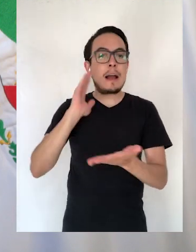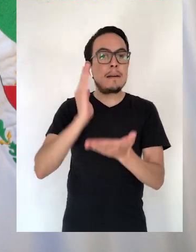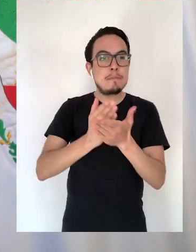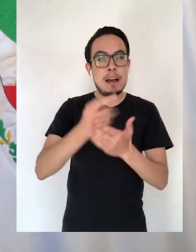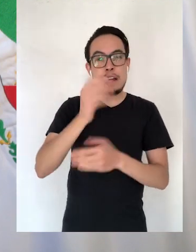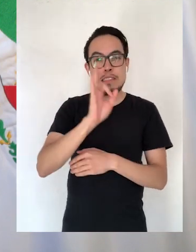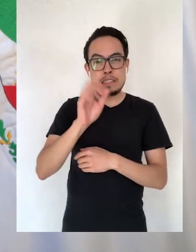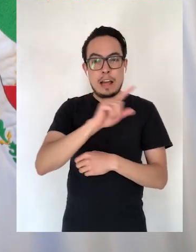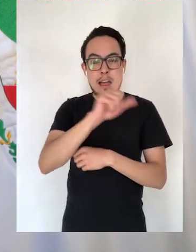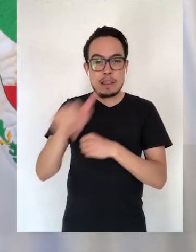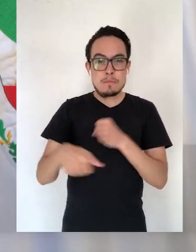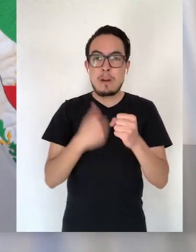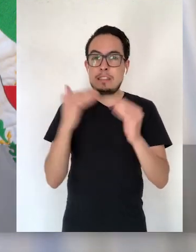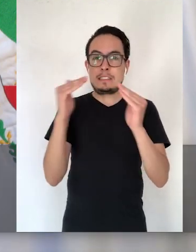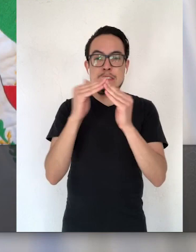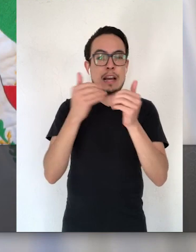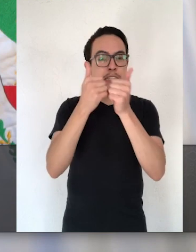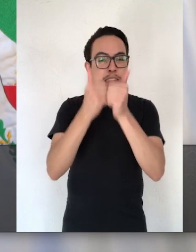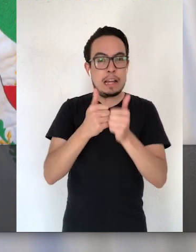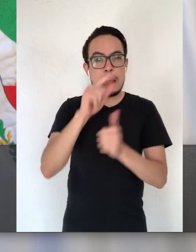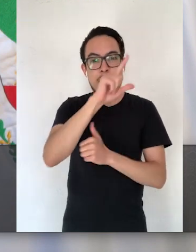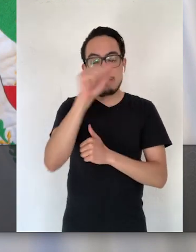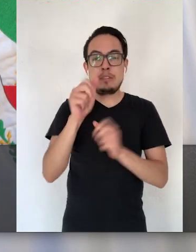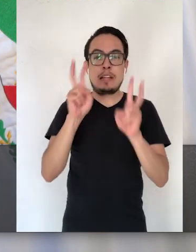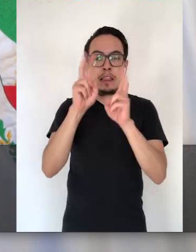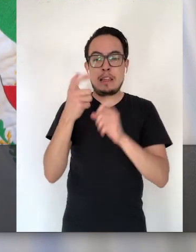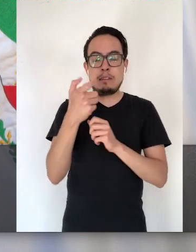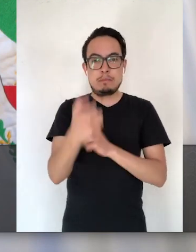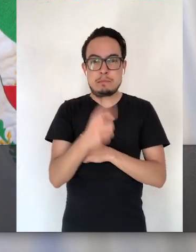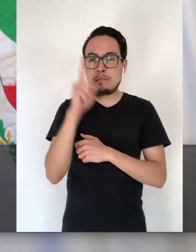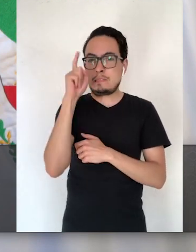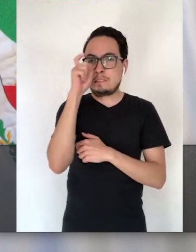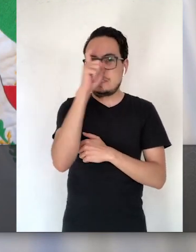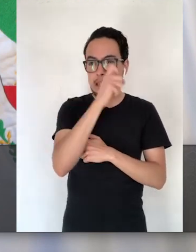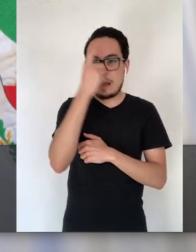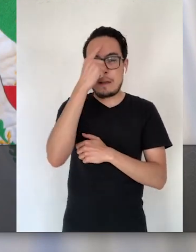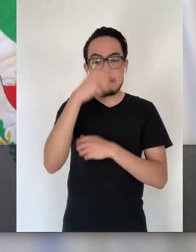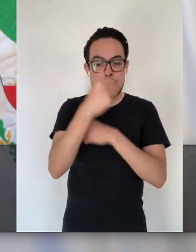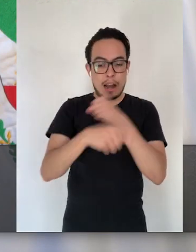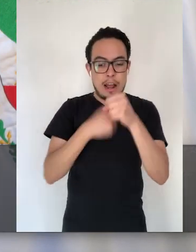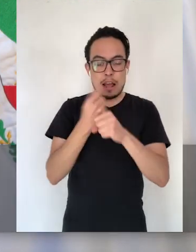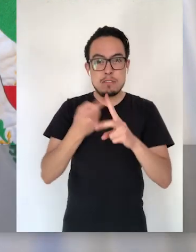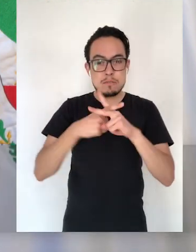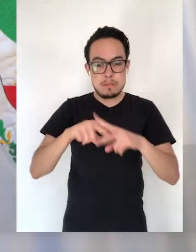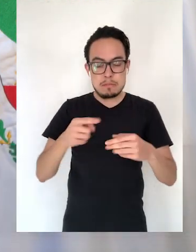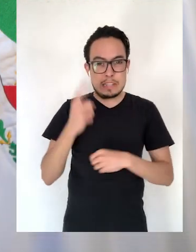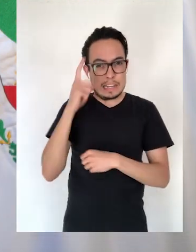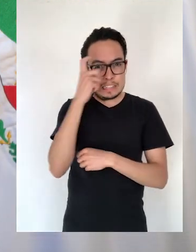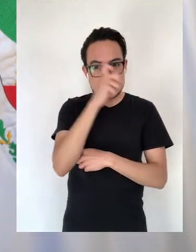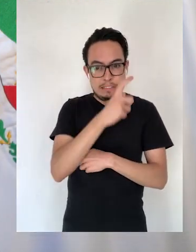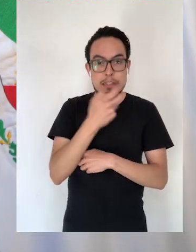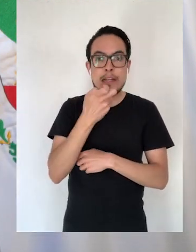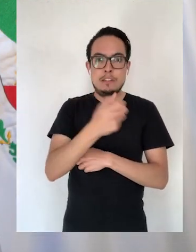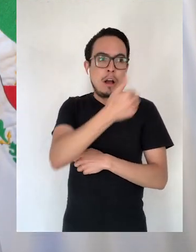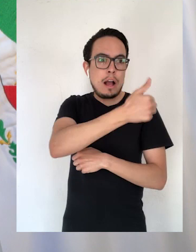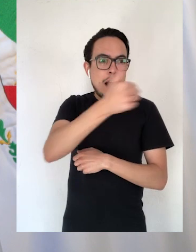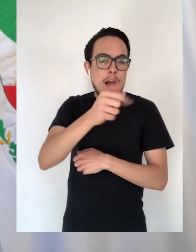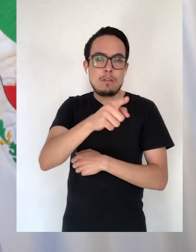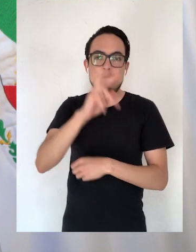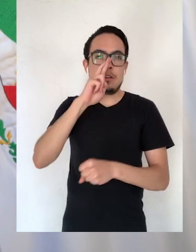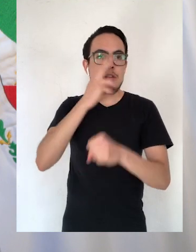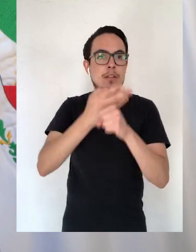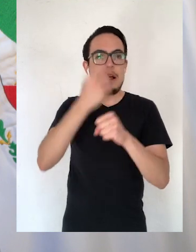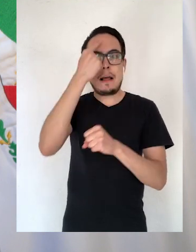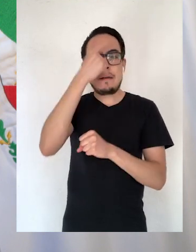encuentros y las reuniones, para no tener que imponer un confinamiento que dañe nuestra economía y complique aún más el inicio de un año que